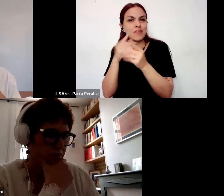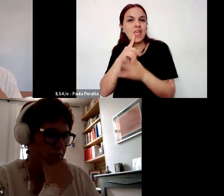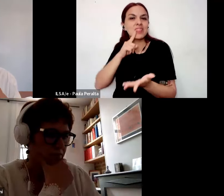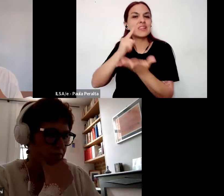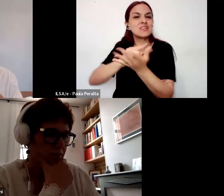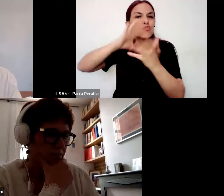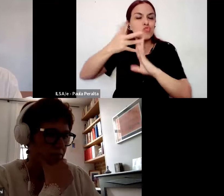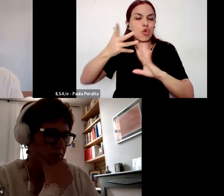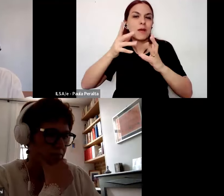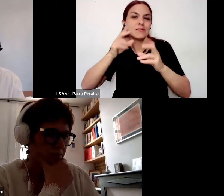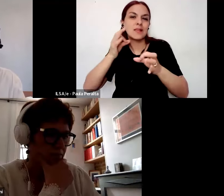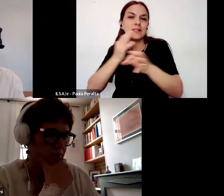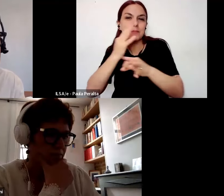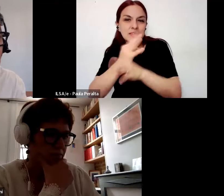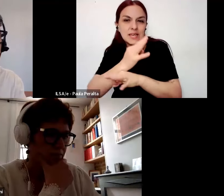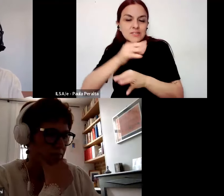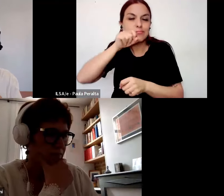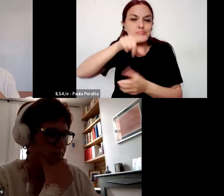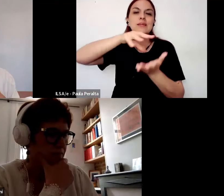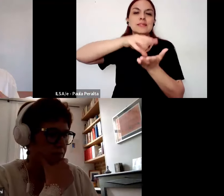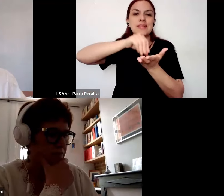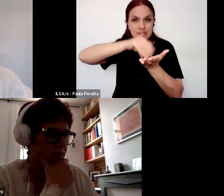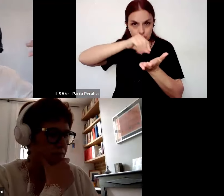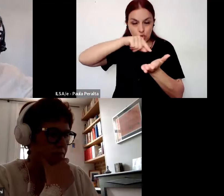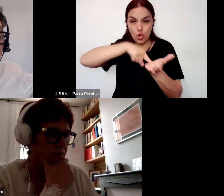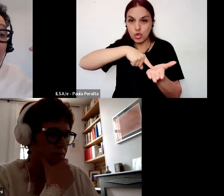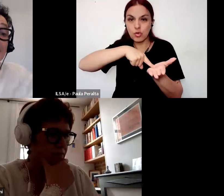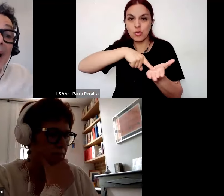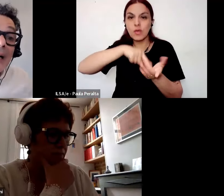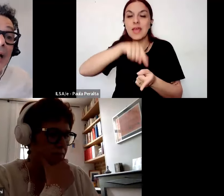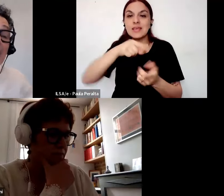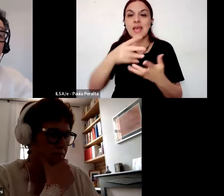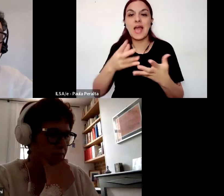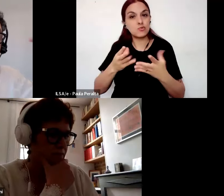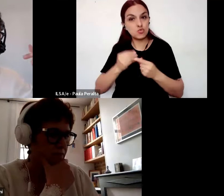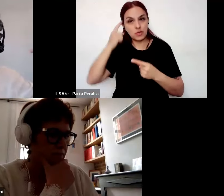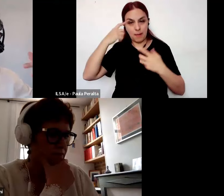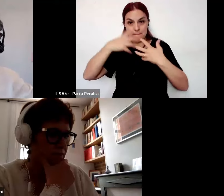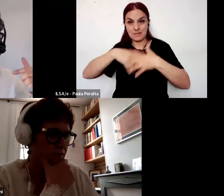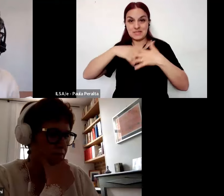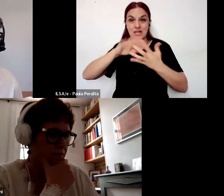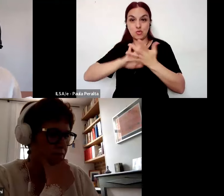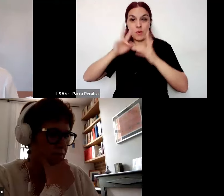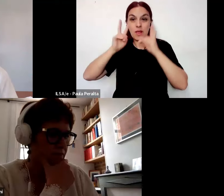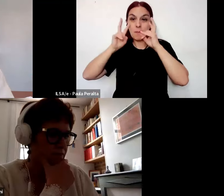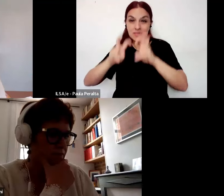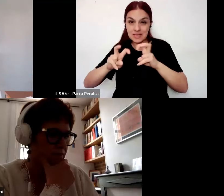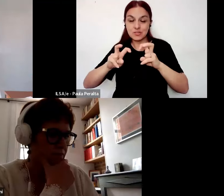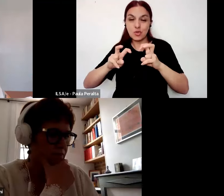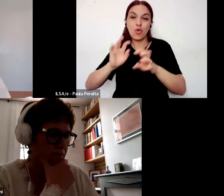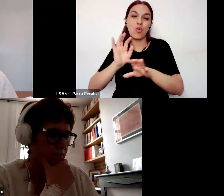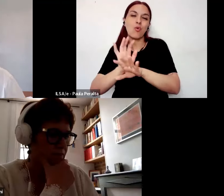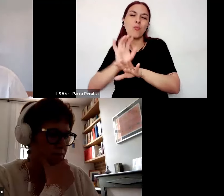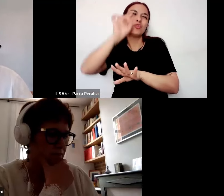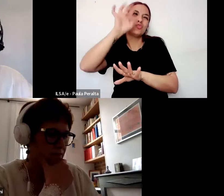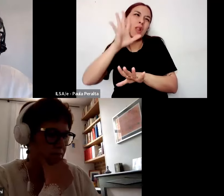investigación pedagógica territorializada situada que permita pensar a la investigación no solamente como un instrumento de